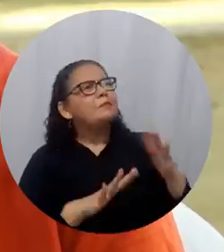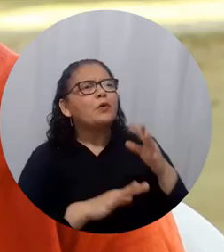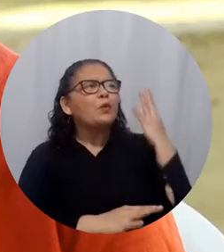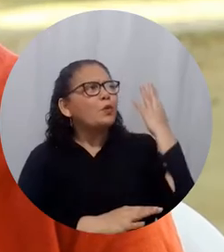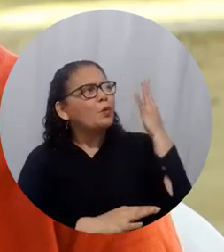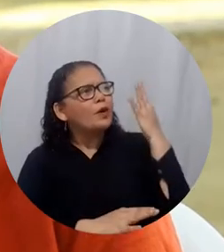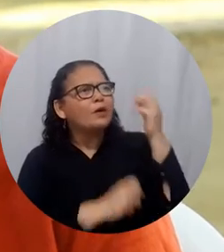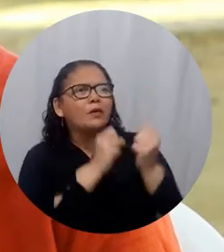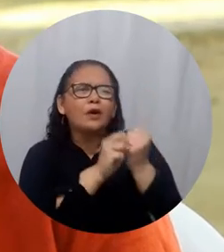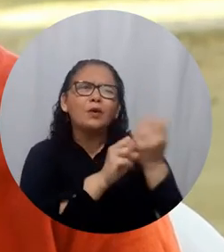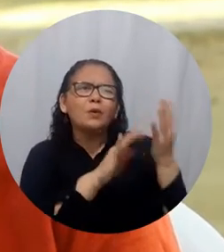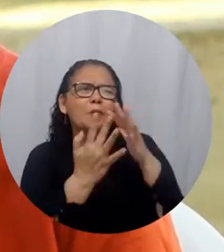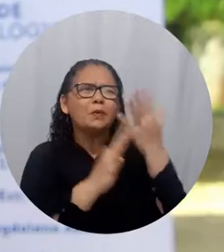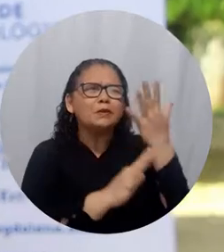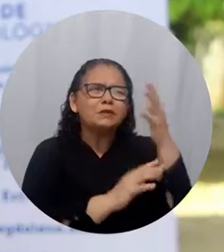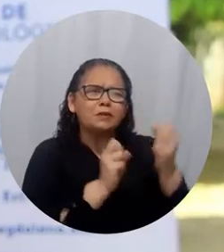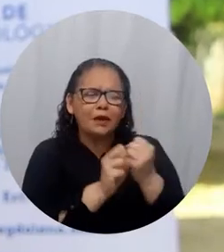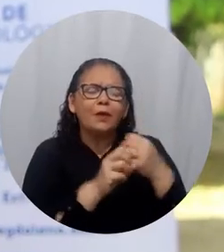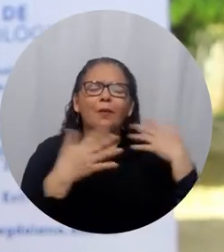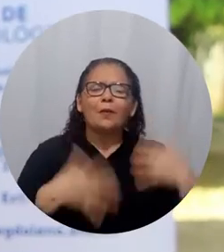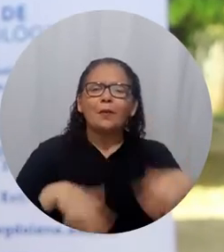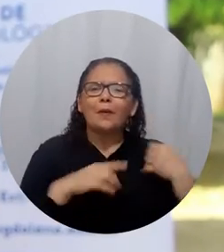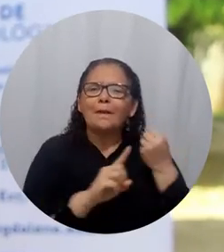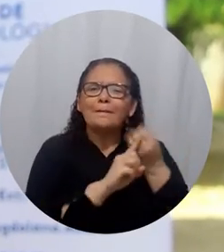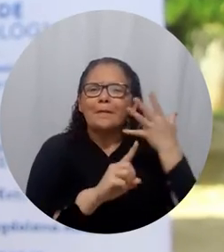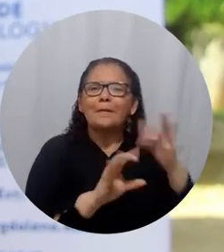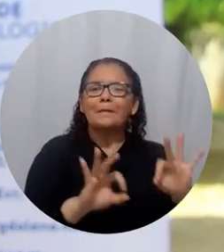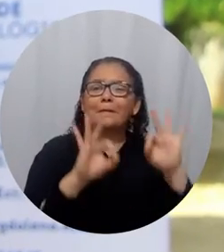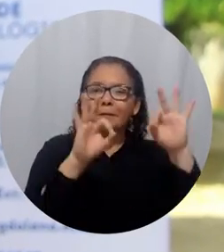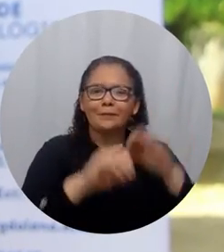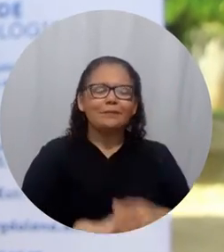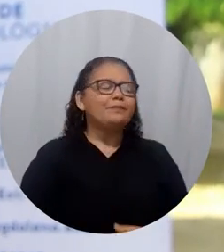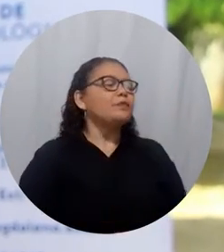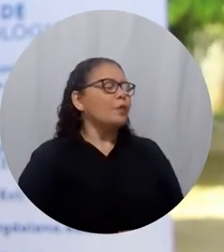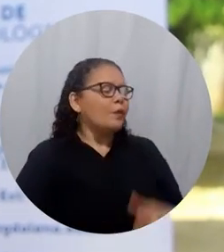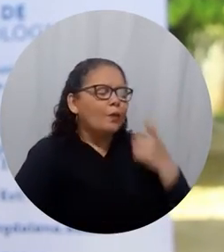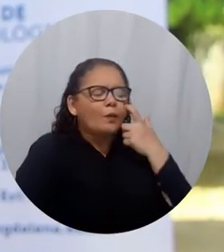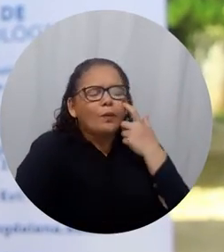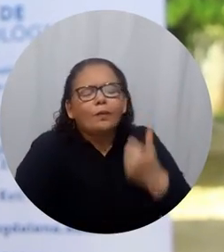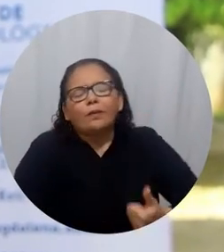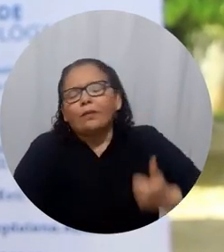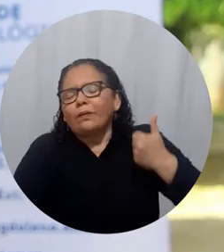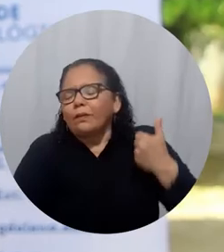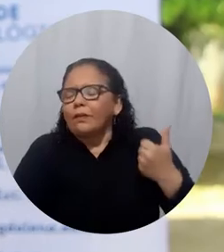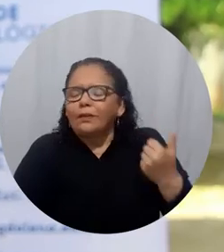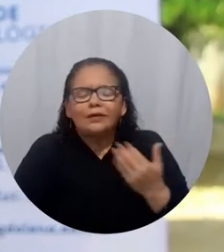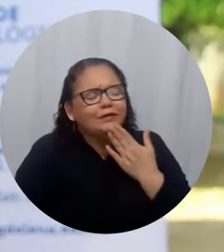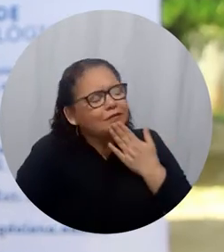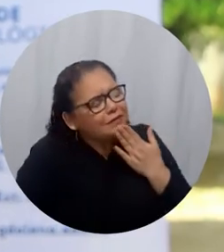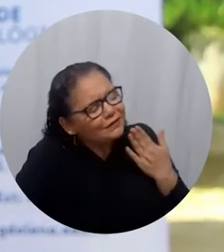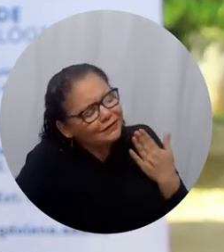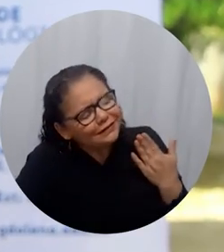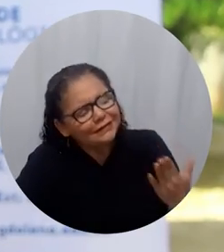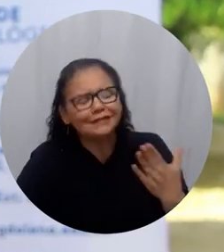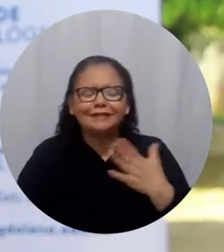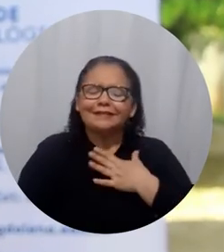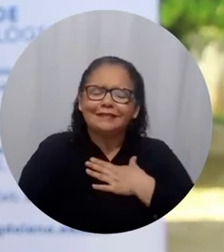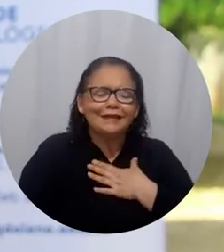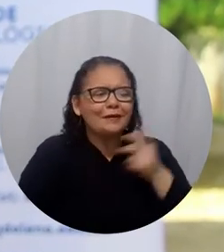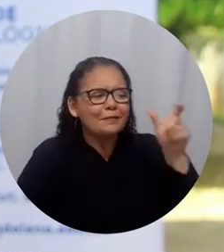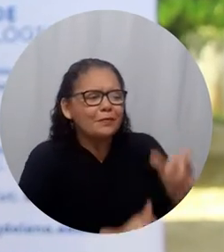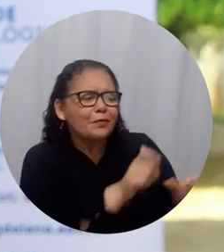ha sido un total éxito Muy magnífico, muy agradecido de ver la humildad de esta gente de la